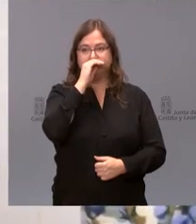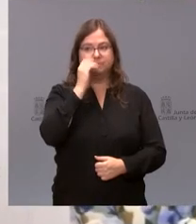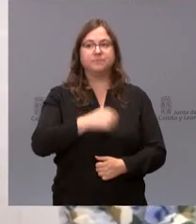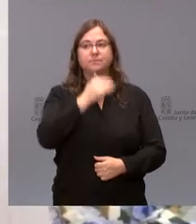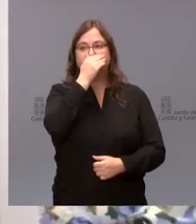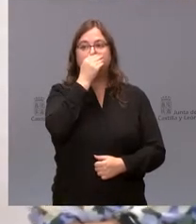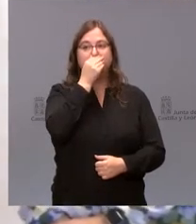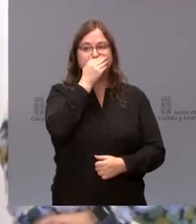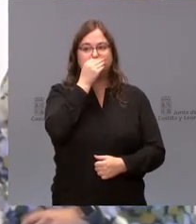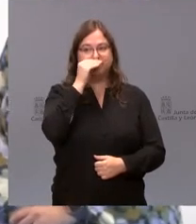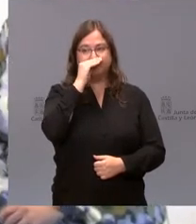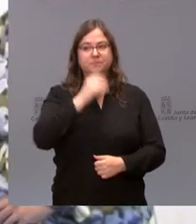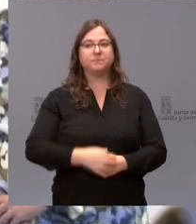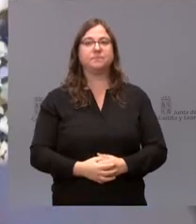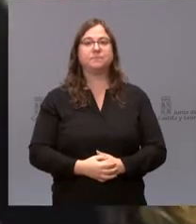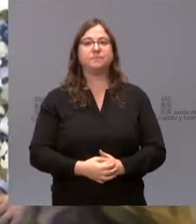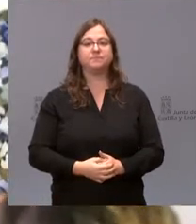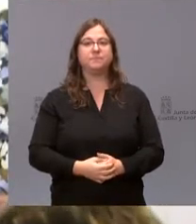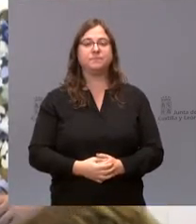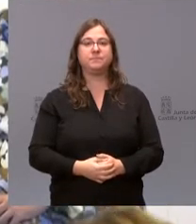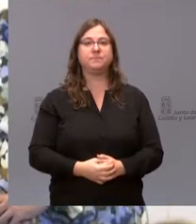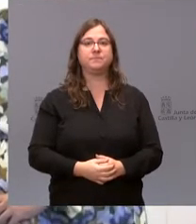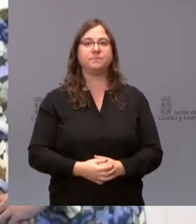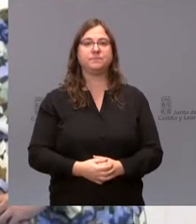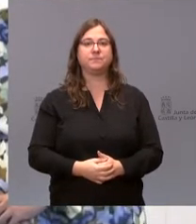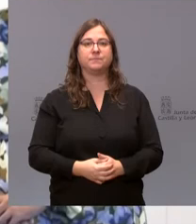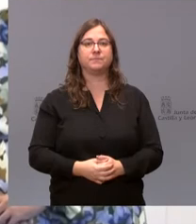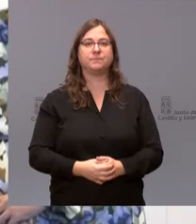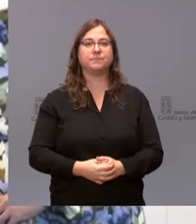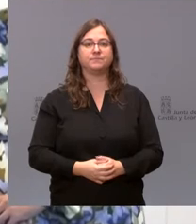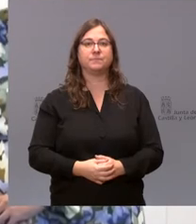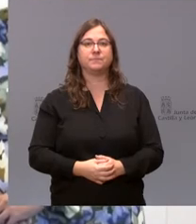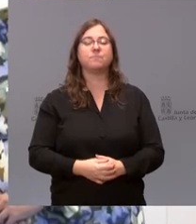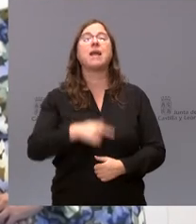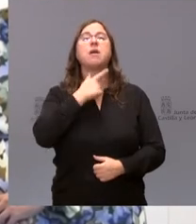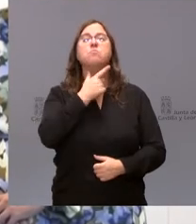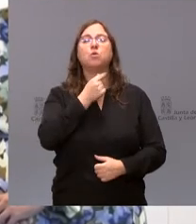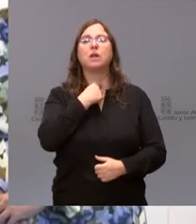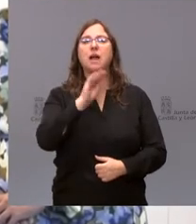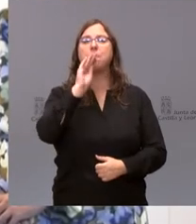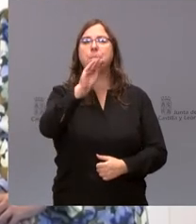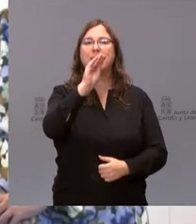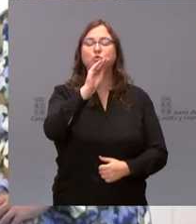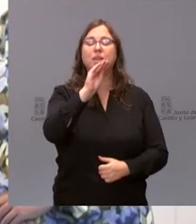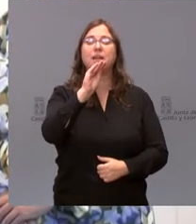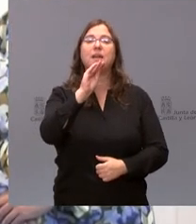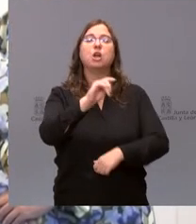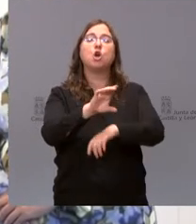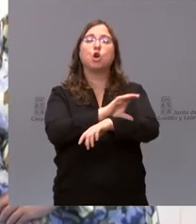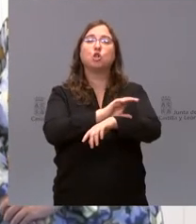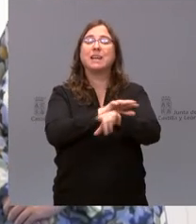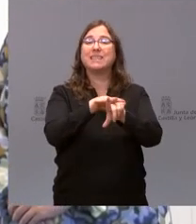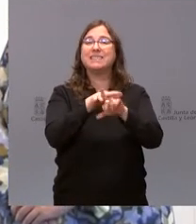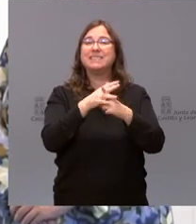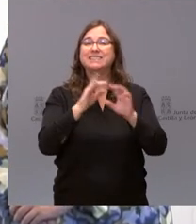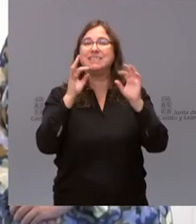Me gustaría preguntar al consejero de Sanidad por la situación de